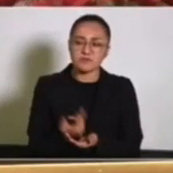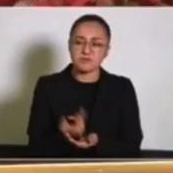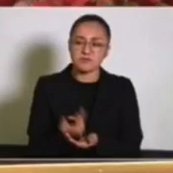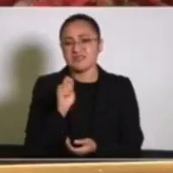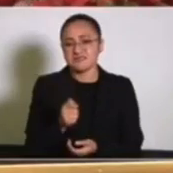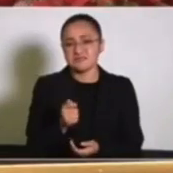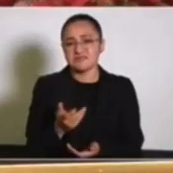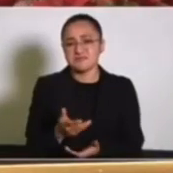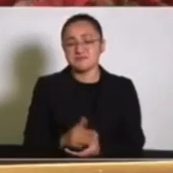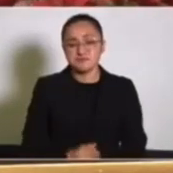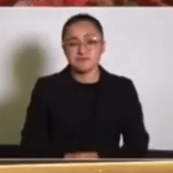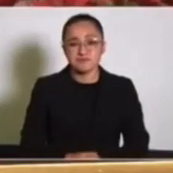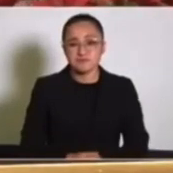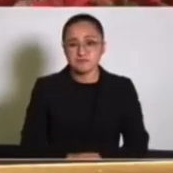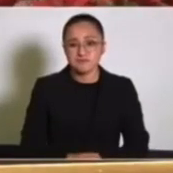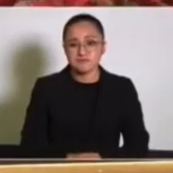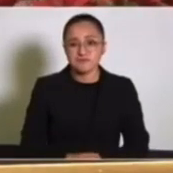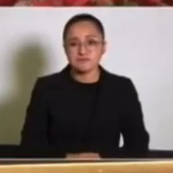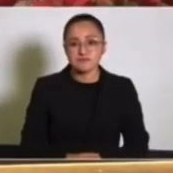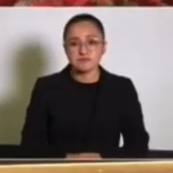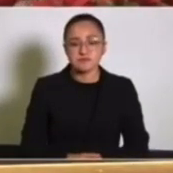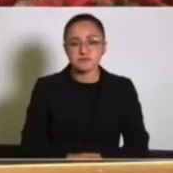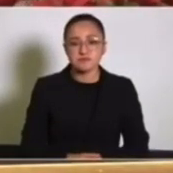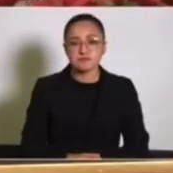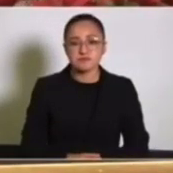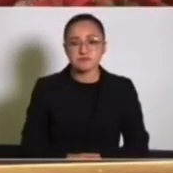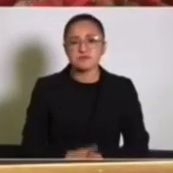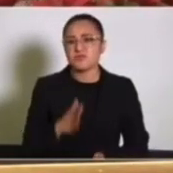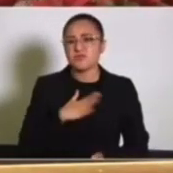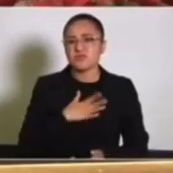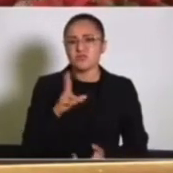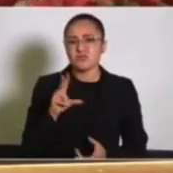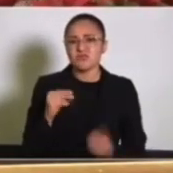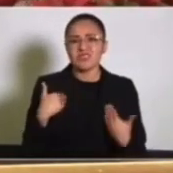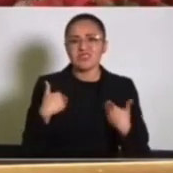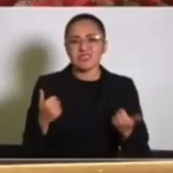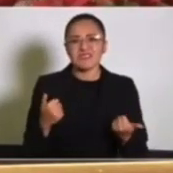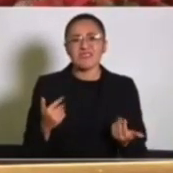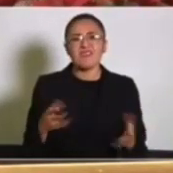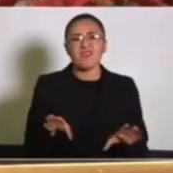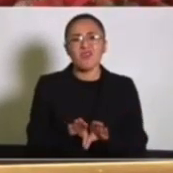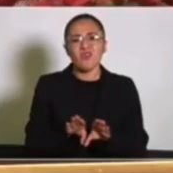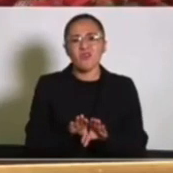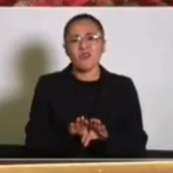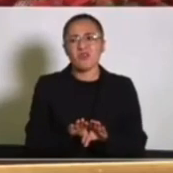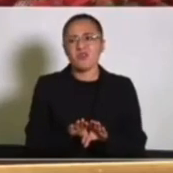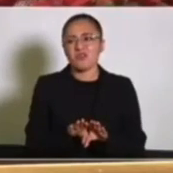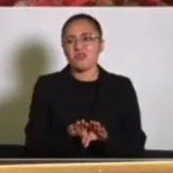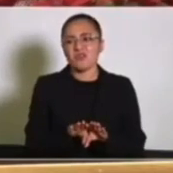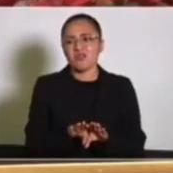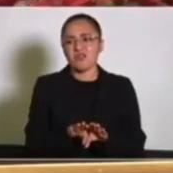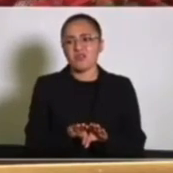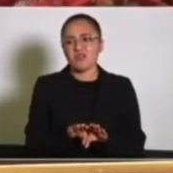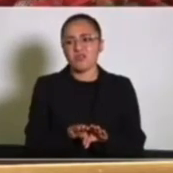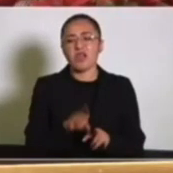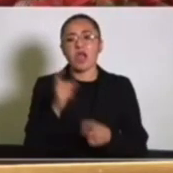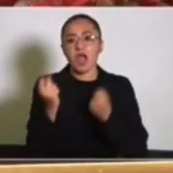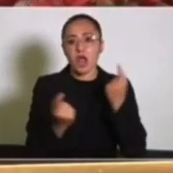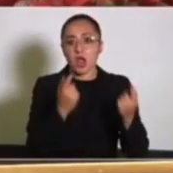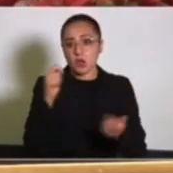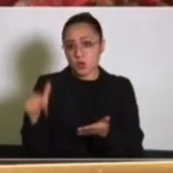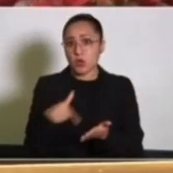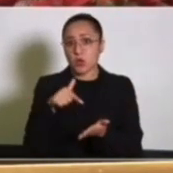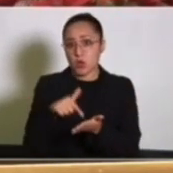qué se trata, de qué se trata. Y yo no entendería cómo estando abiertos ciertos lugares,